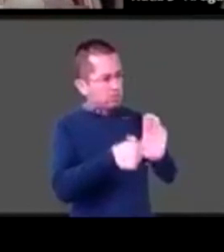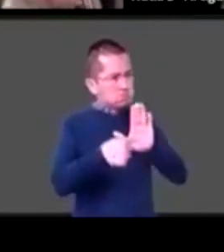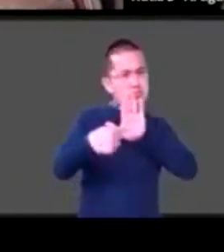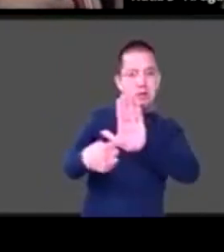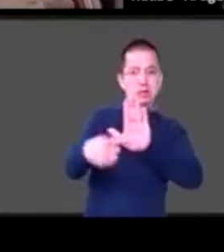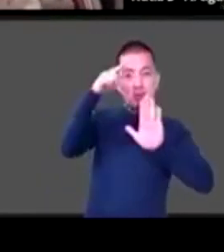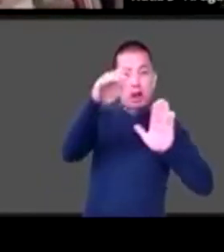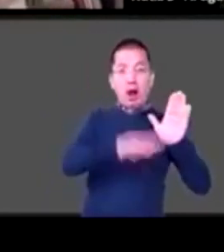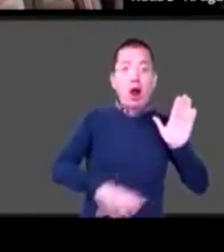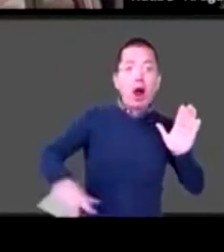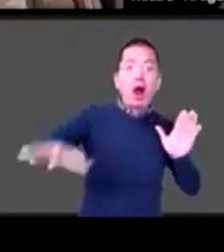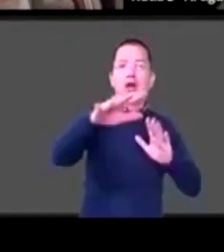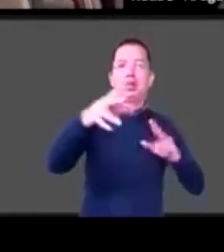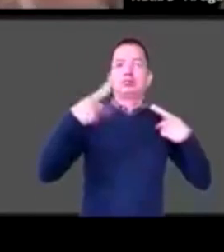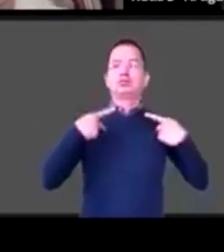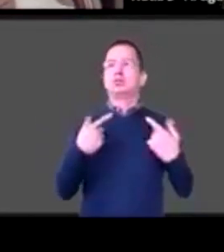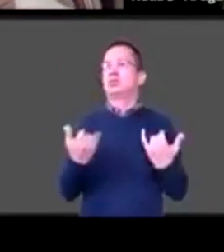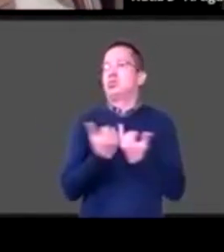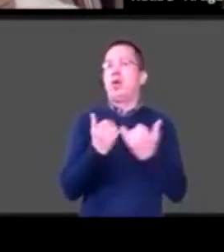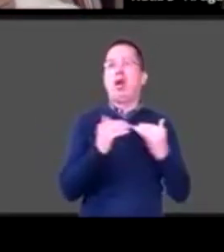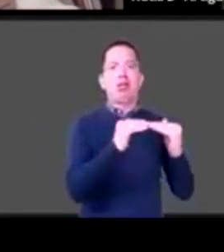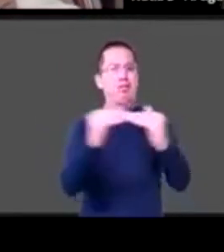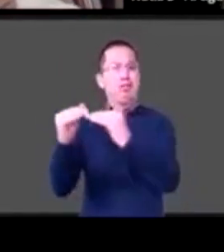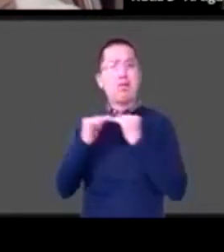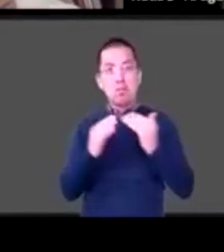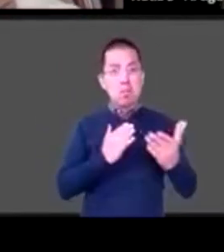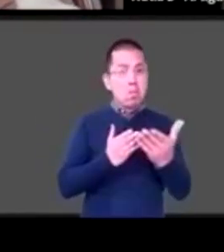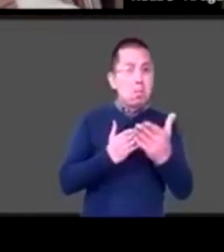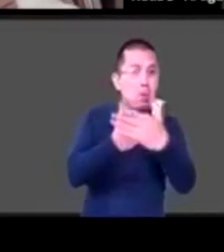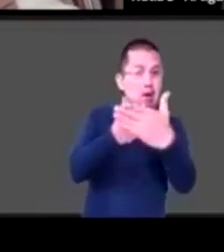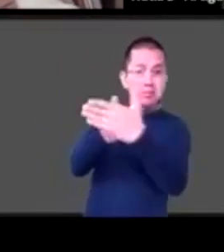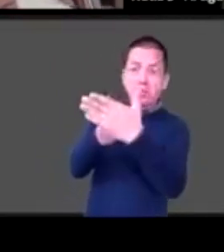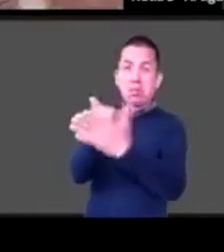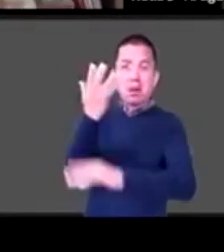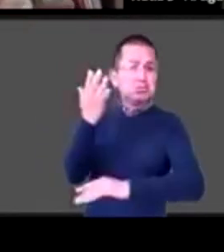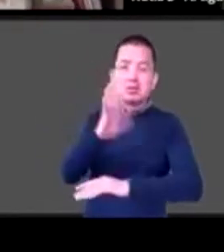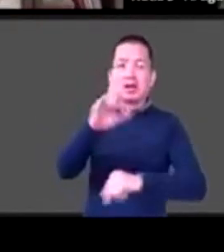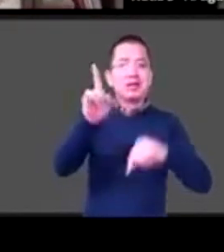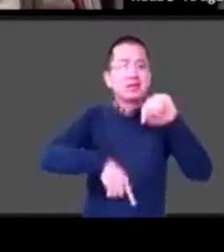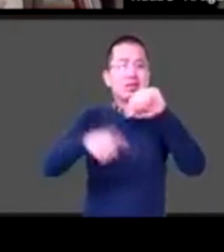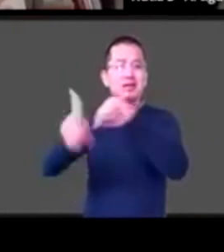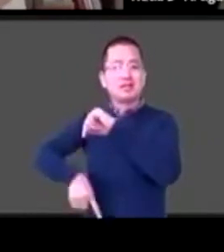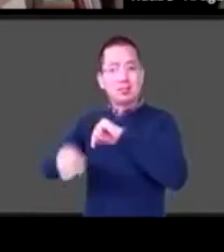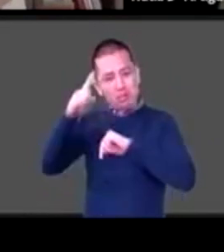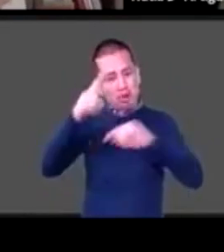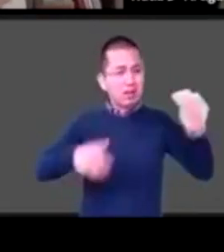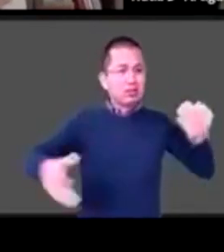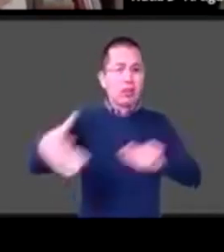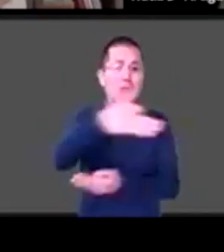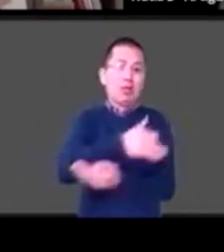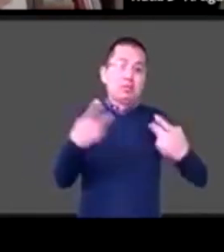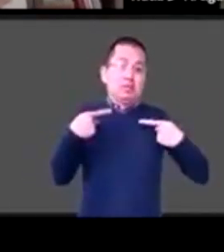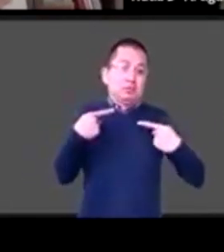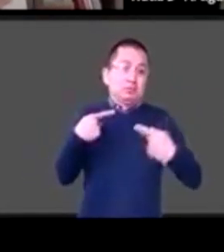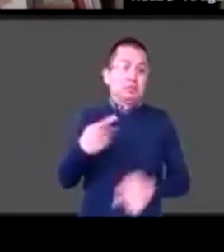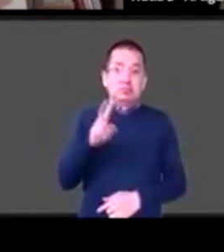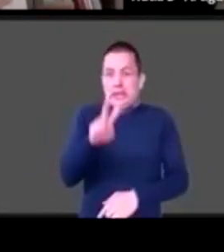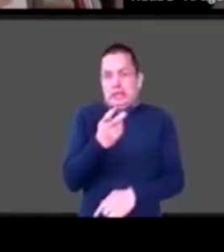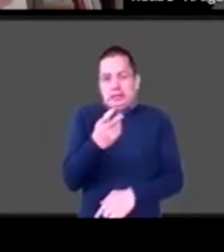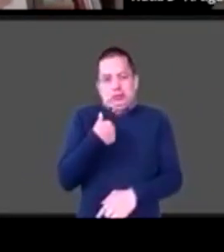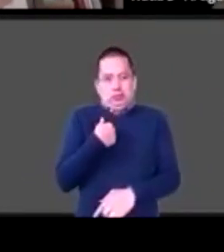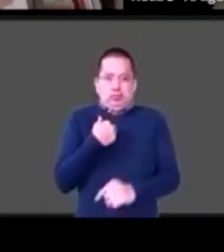entonces yo creo que eso es lo que a mí me ha regalado esta oportunidad de reflexionar como crisis por Tere